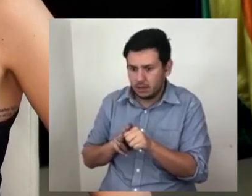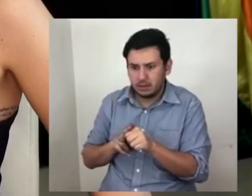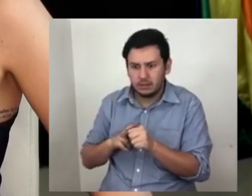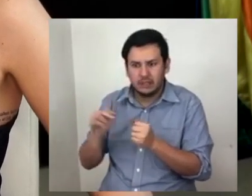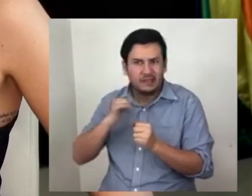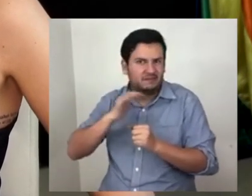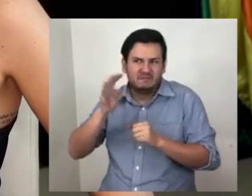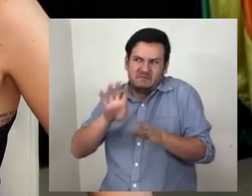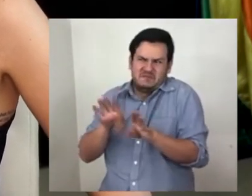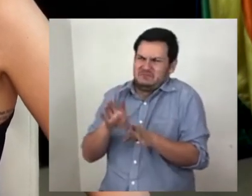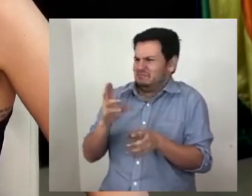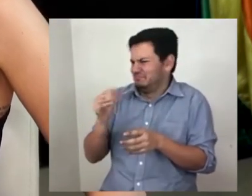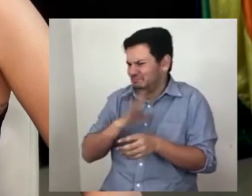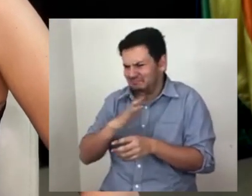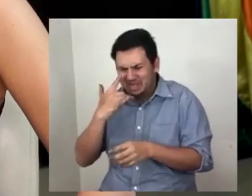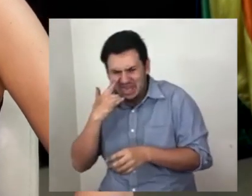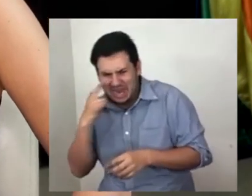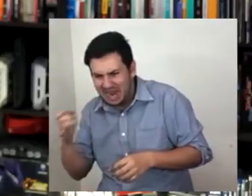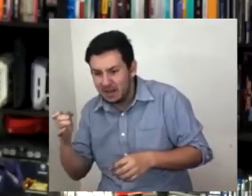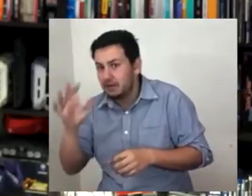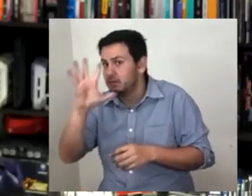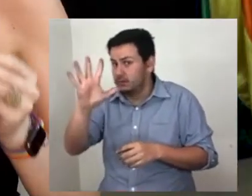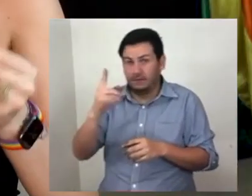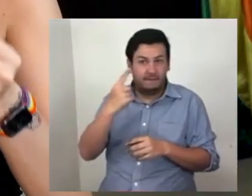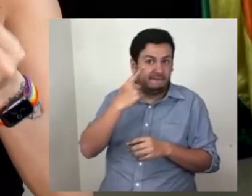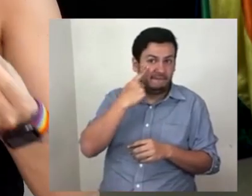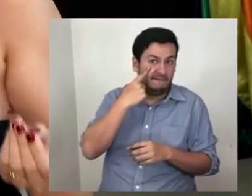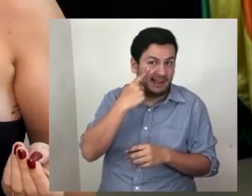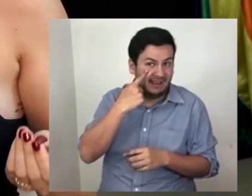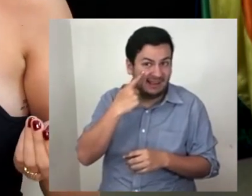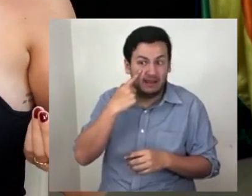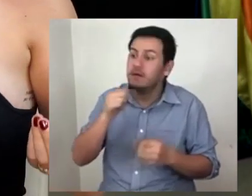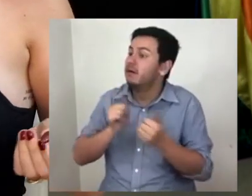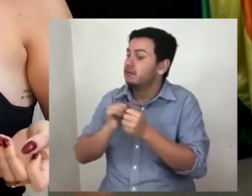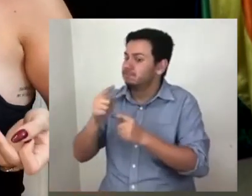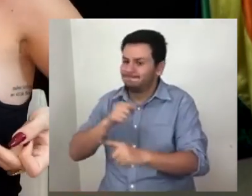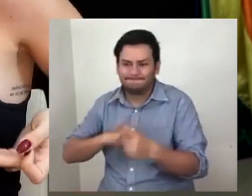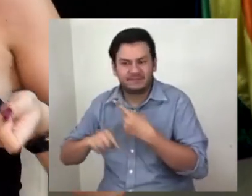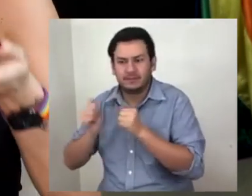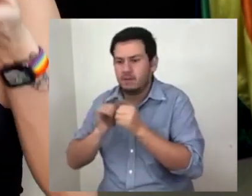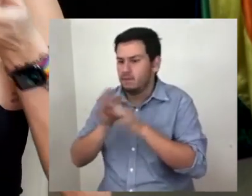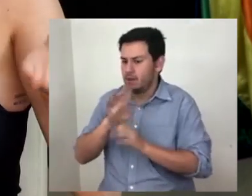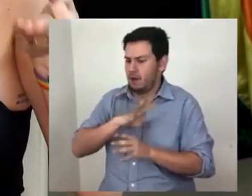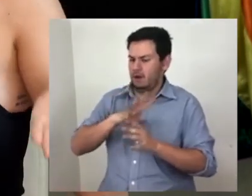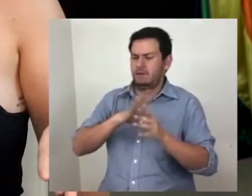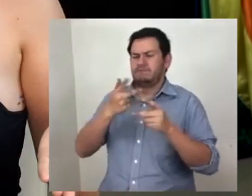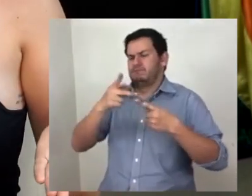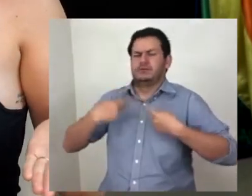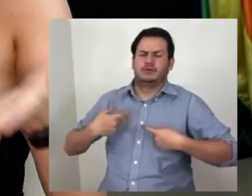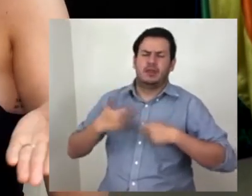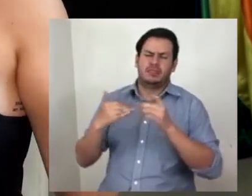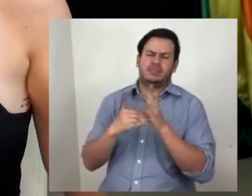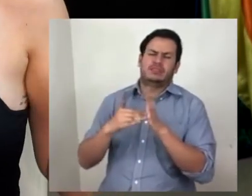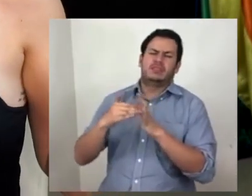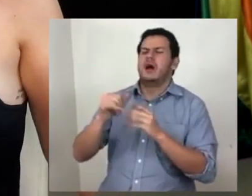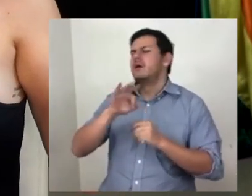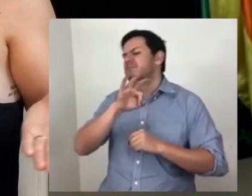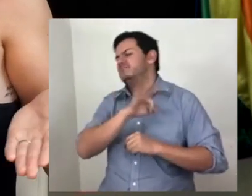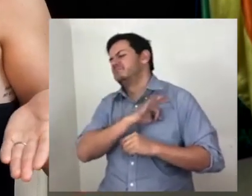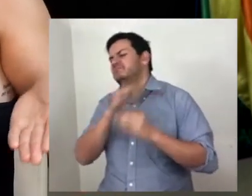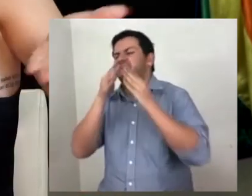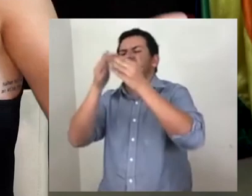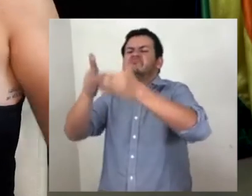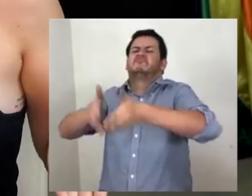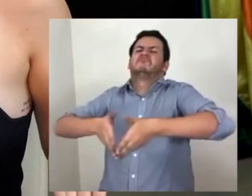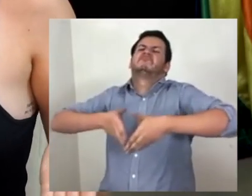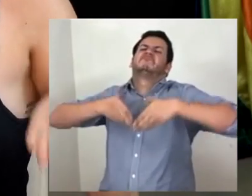esa normalidad me suena bien anormal. Ojo, todo esto aplica a menos que ustedes sean personas absurdamente millonarias, quienes están pasando el